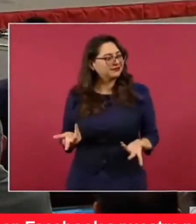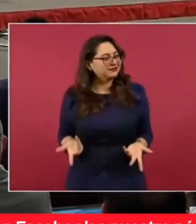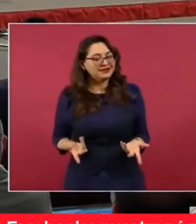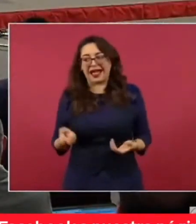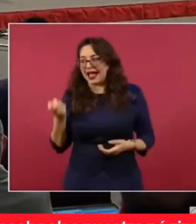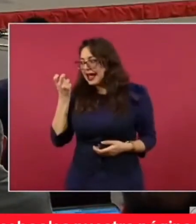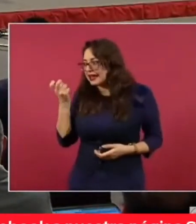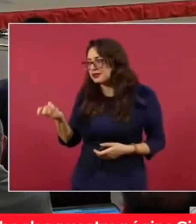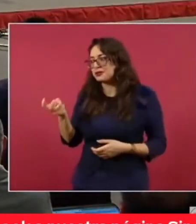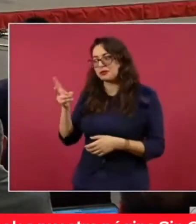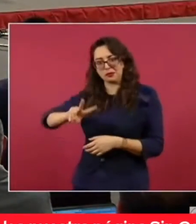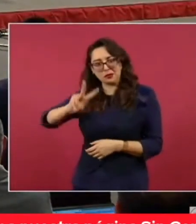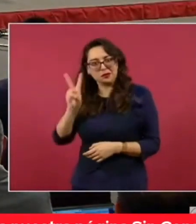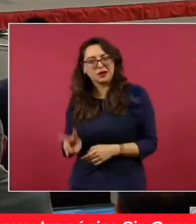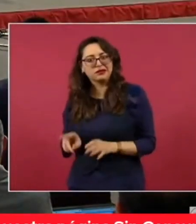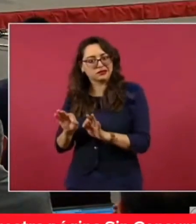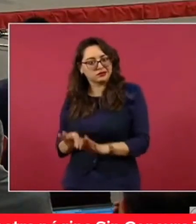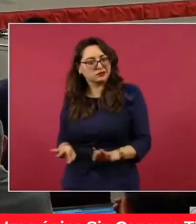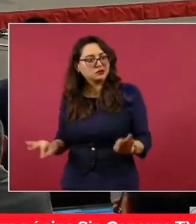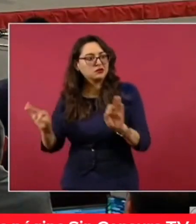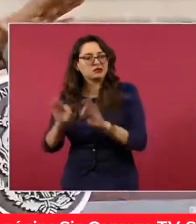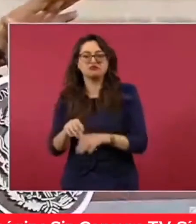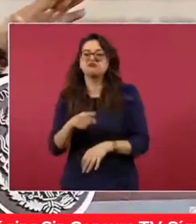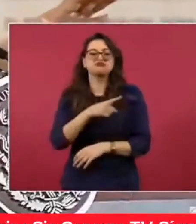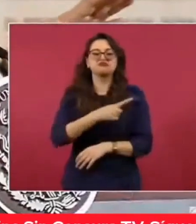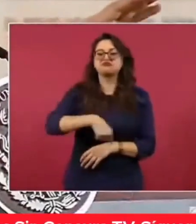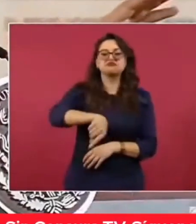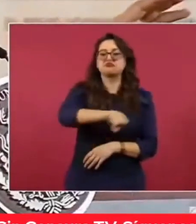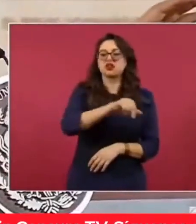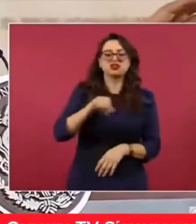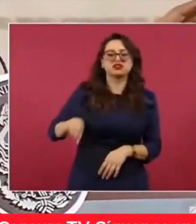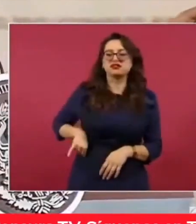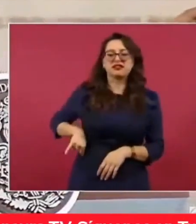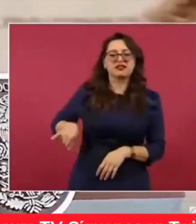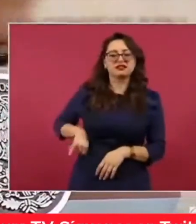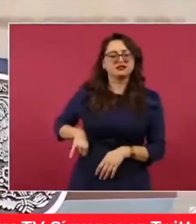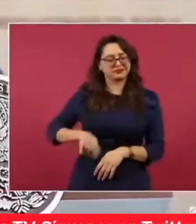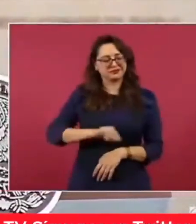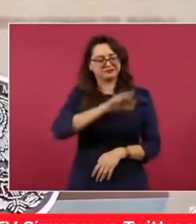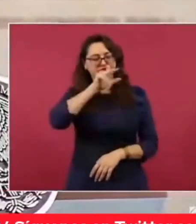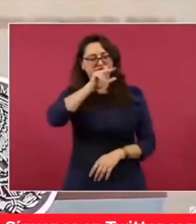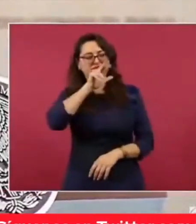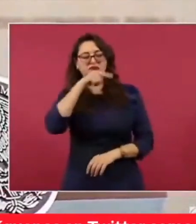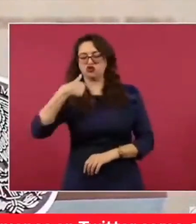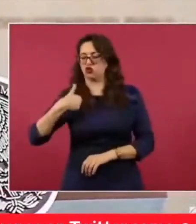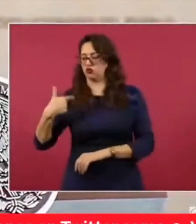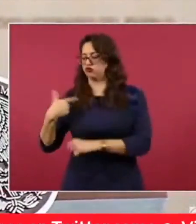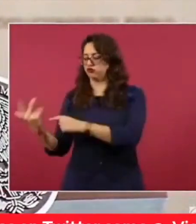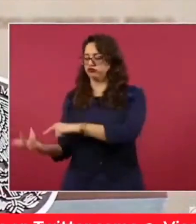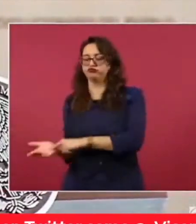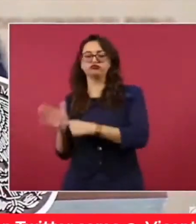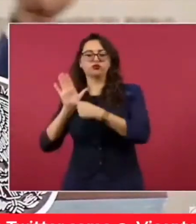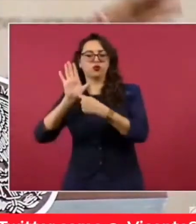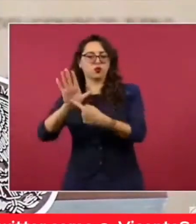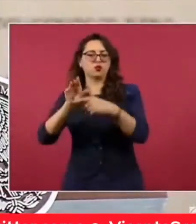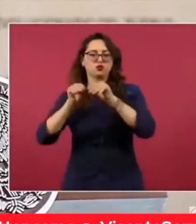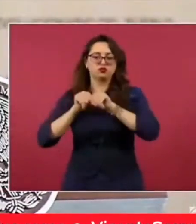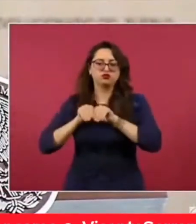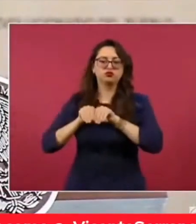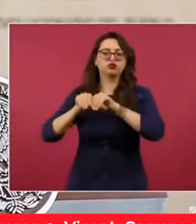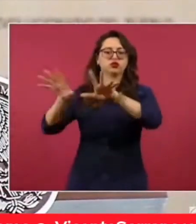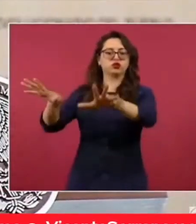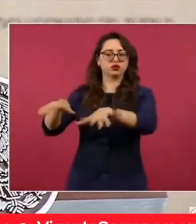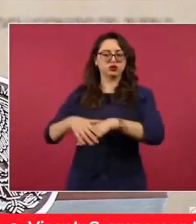Pero, ¿qué manera de tapar,